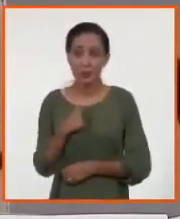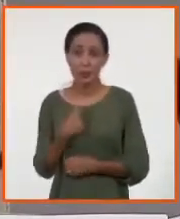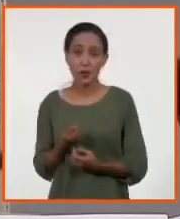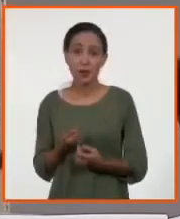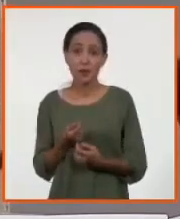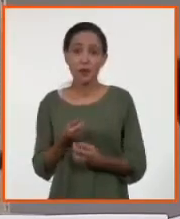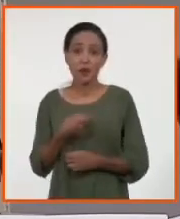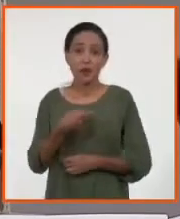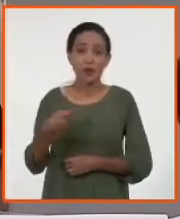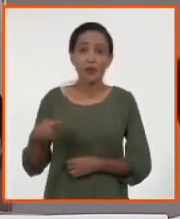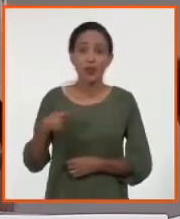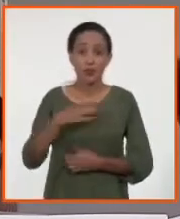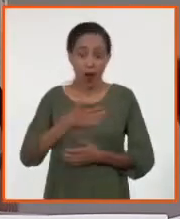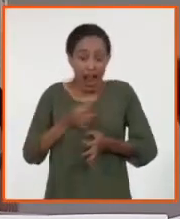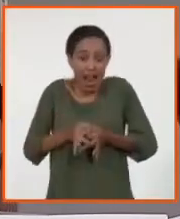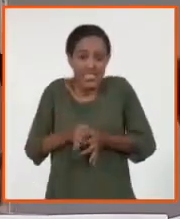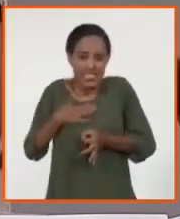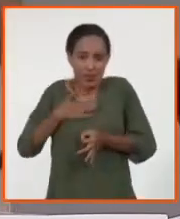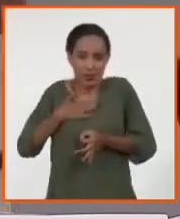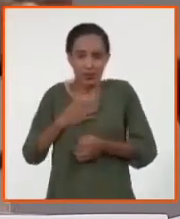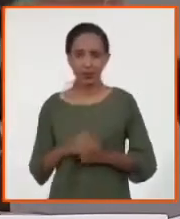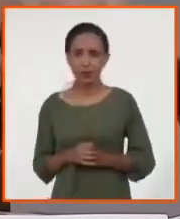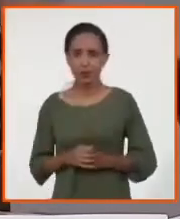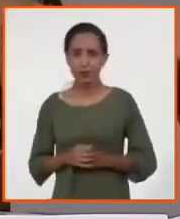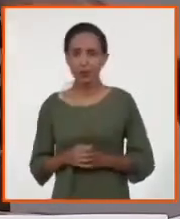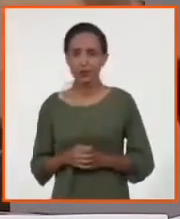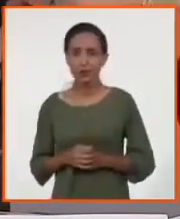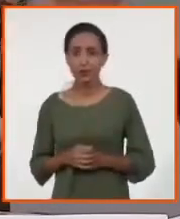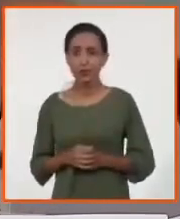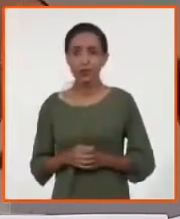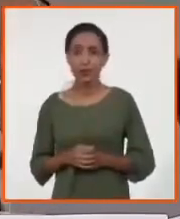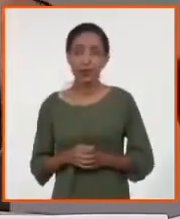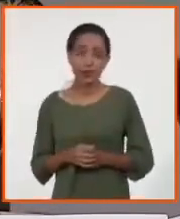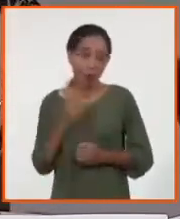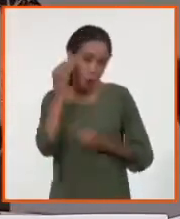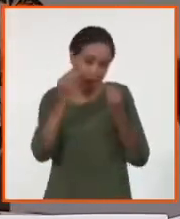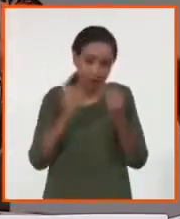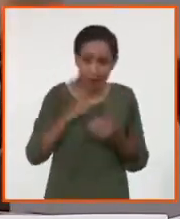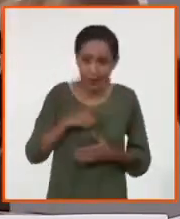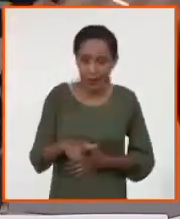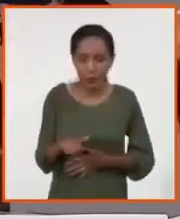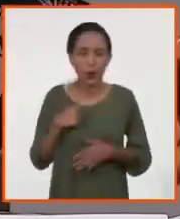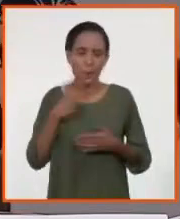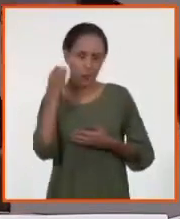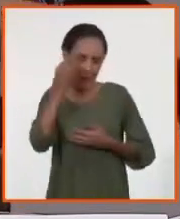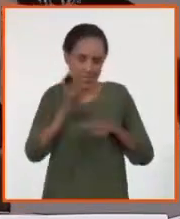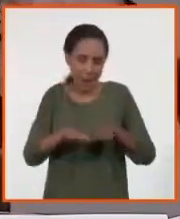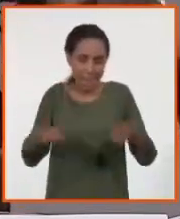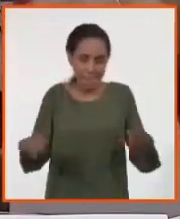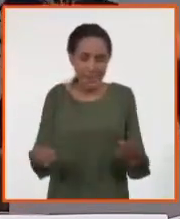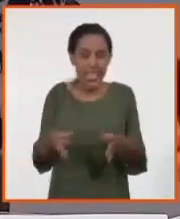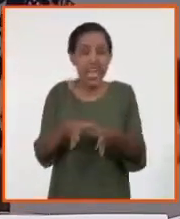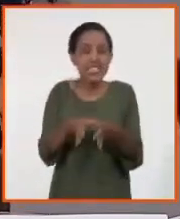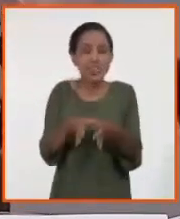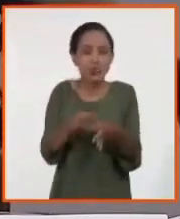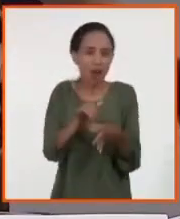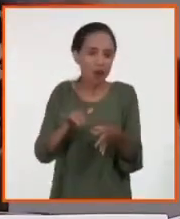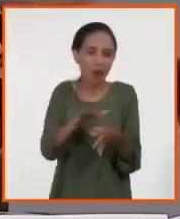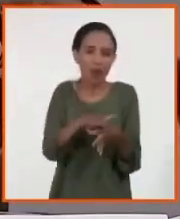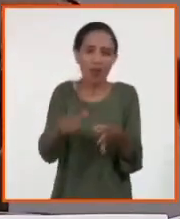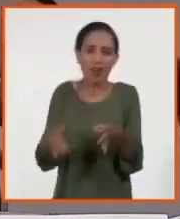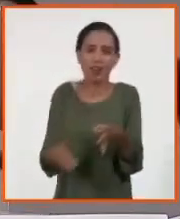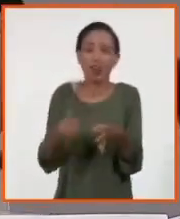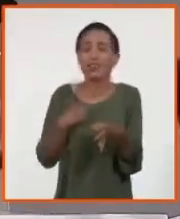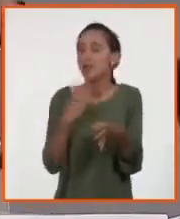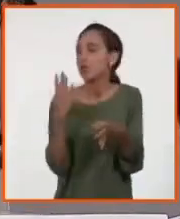Es decir, el virus va a entrar a una célula, supongamos que esta mesa es la célula, y tiene una puerta normalmente por donde él